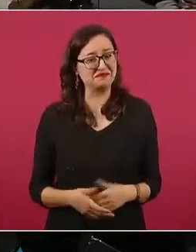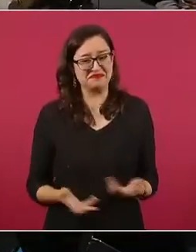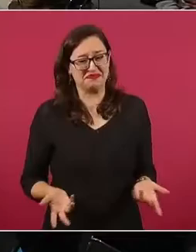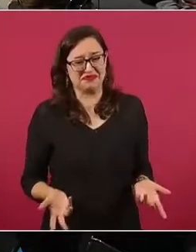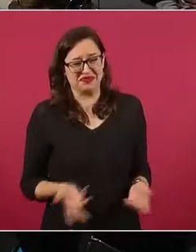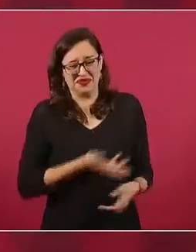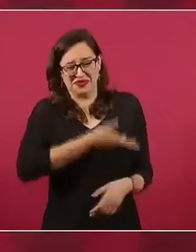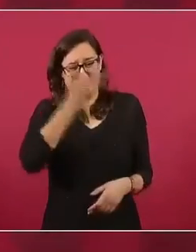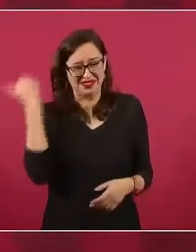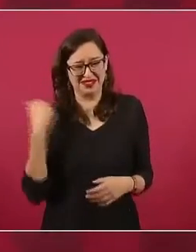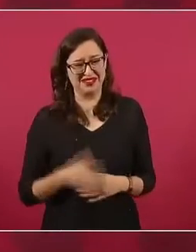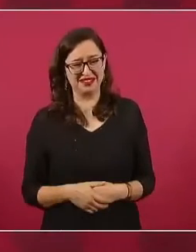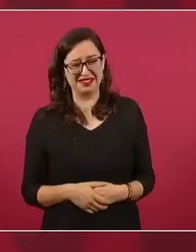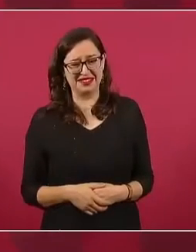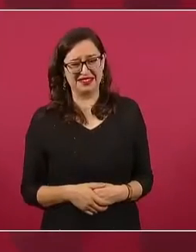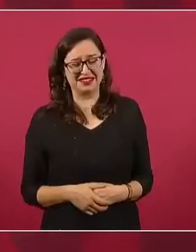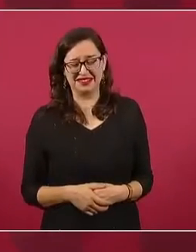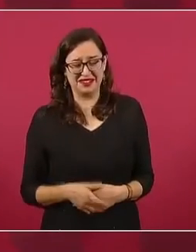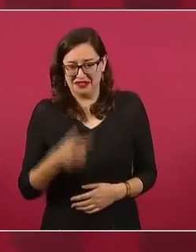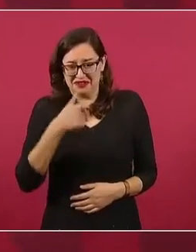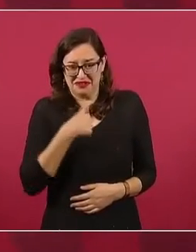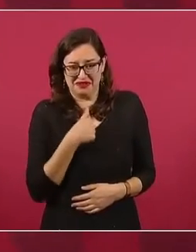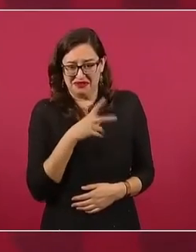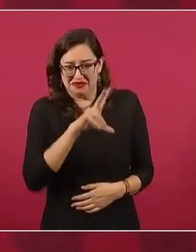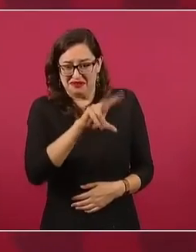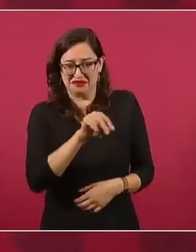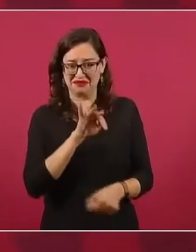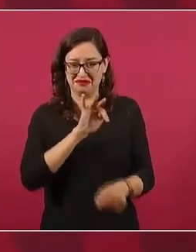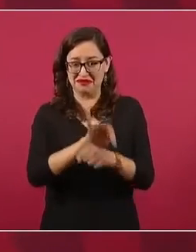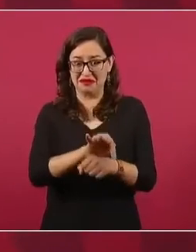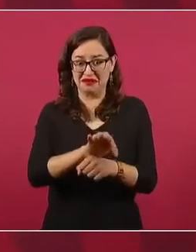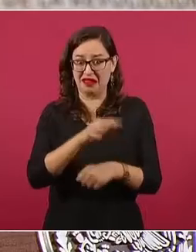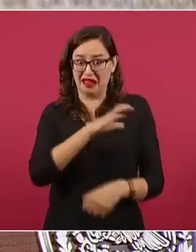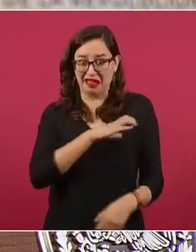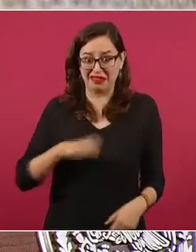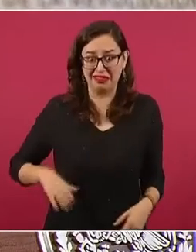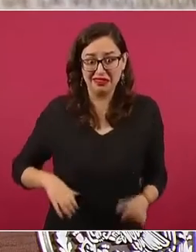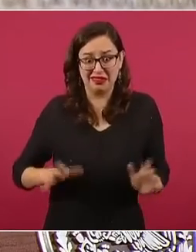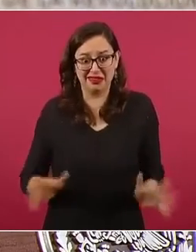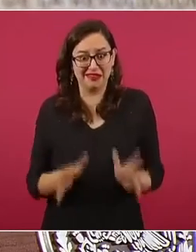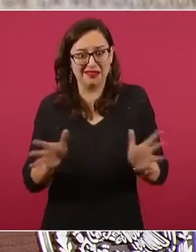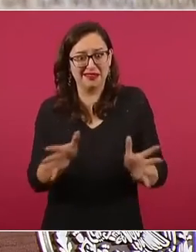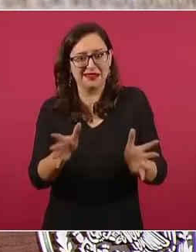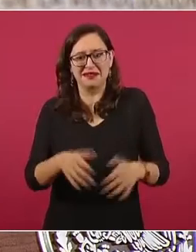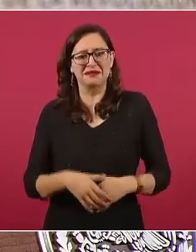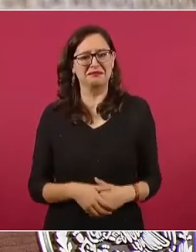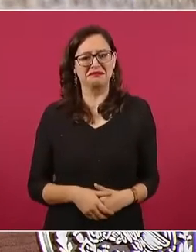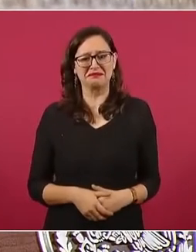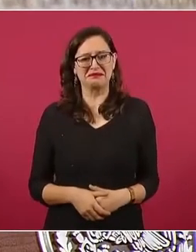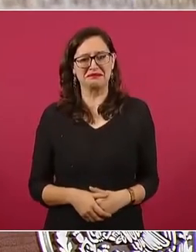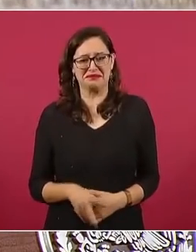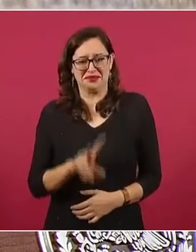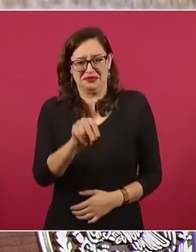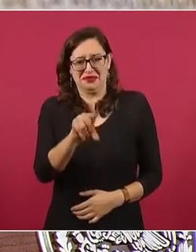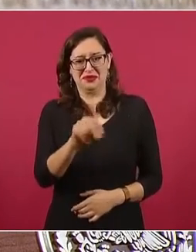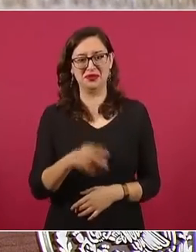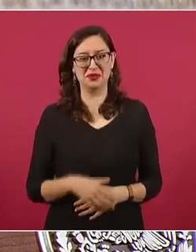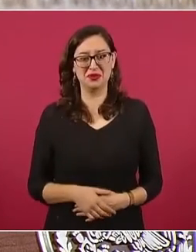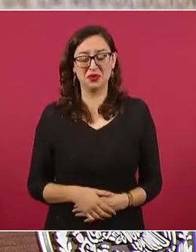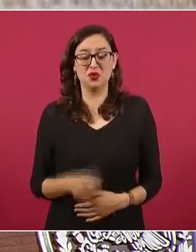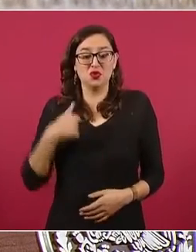con ese propósito, lo dije para aclarar de que había ganado